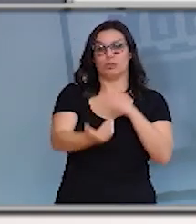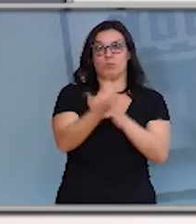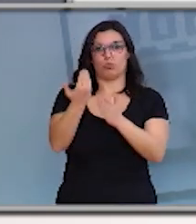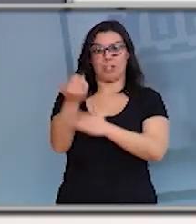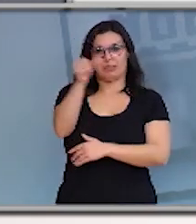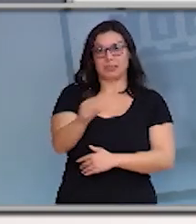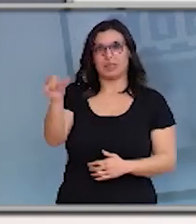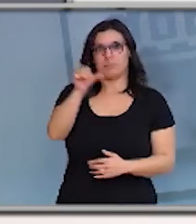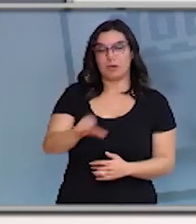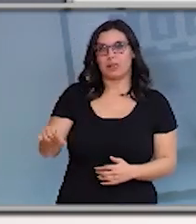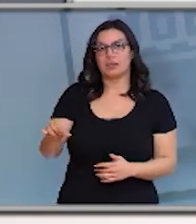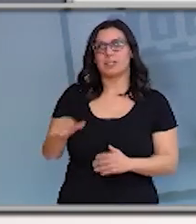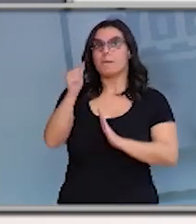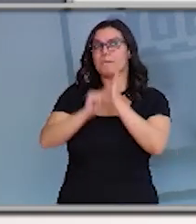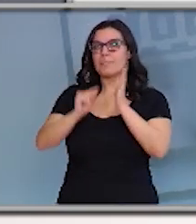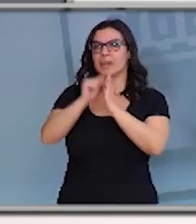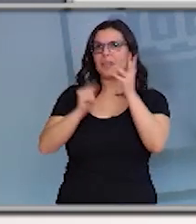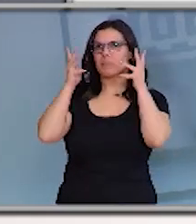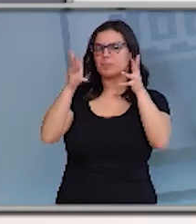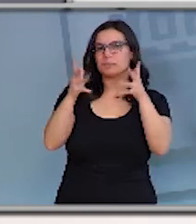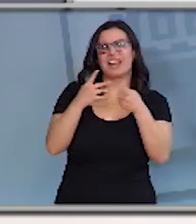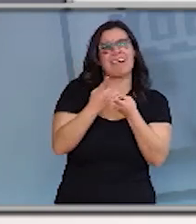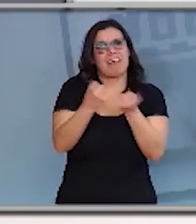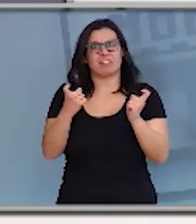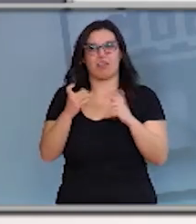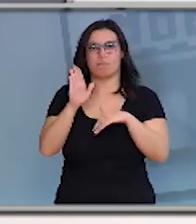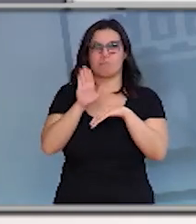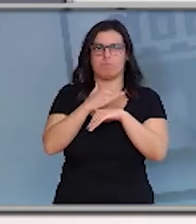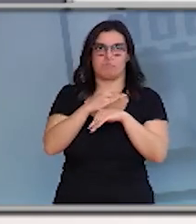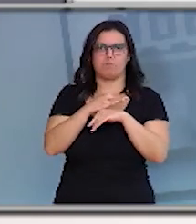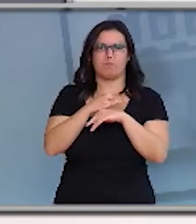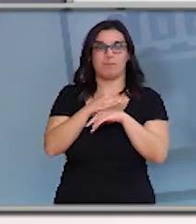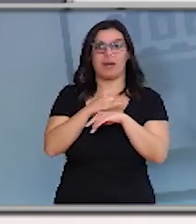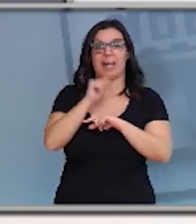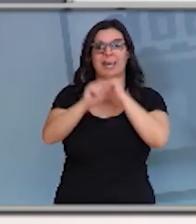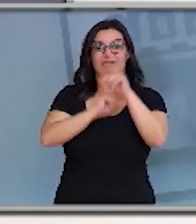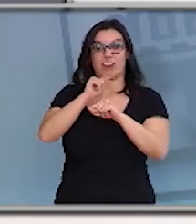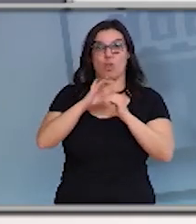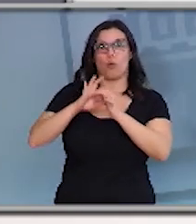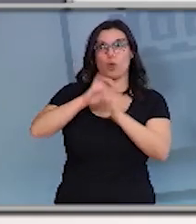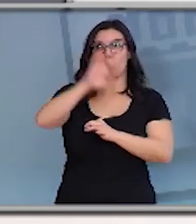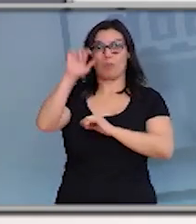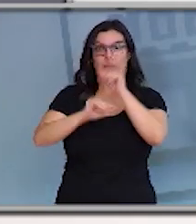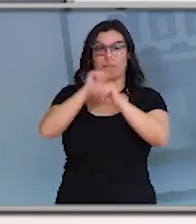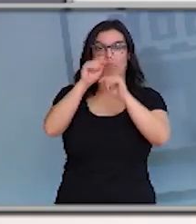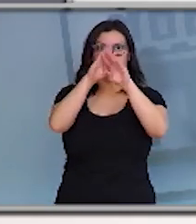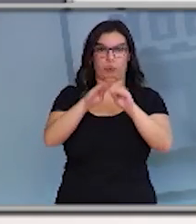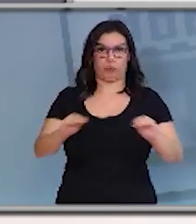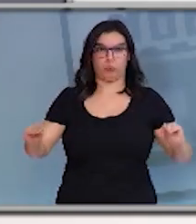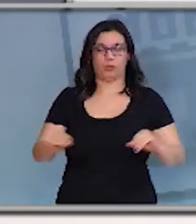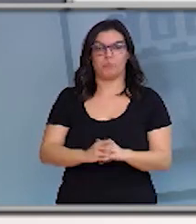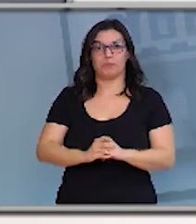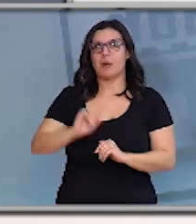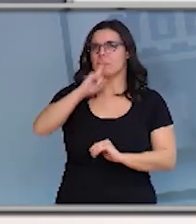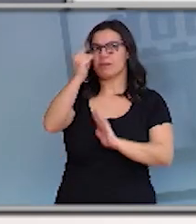e semanas, as seguintes medidas son necesarias para mitigar a infección na Unión Europea. A primeira medida,